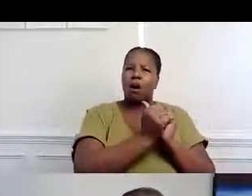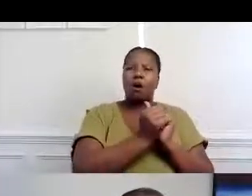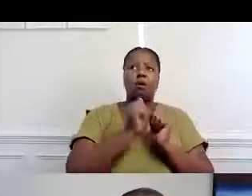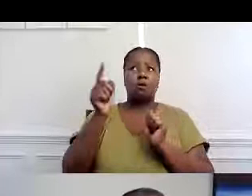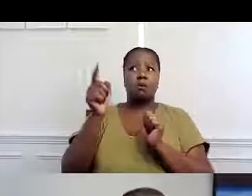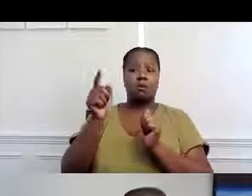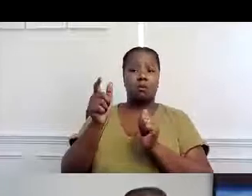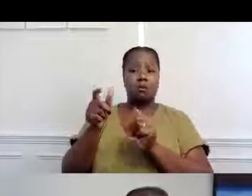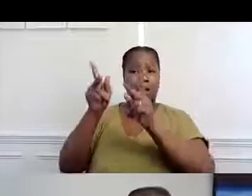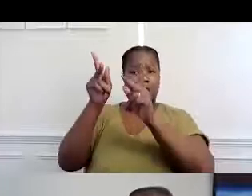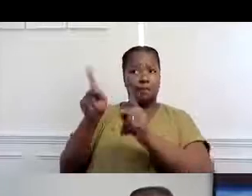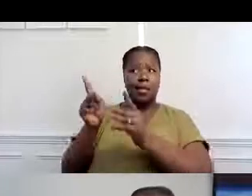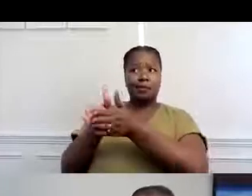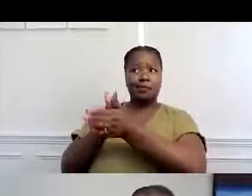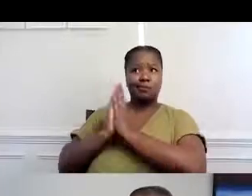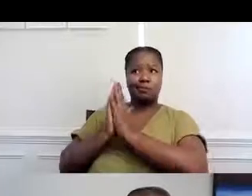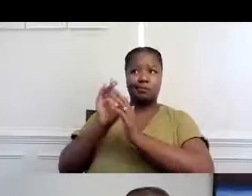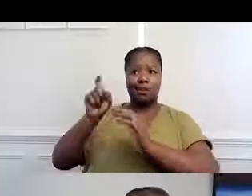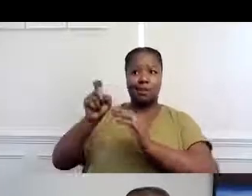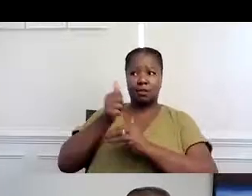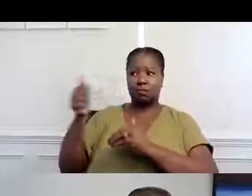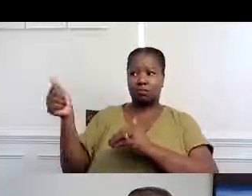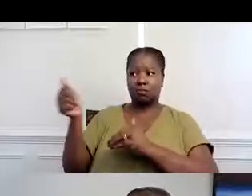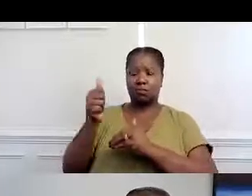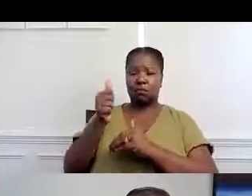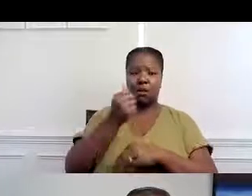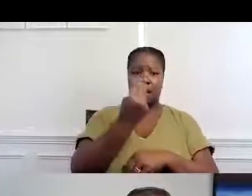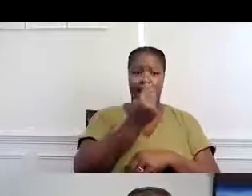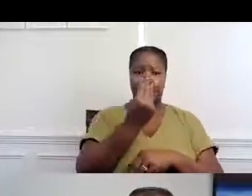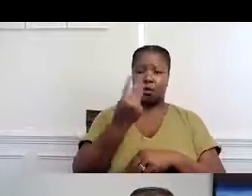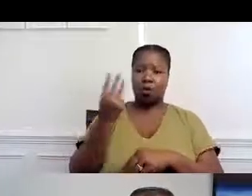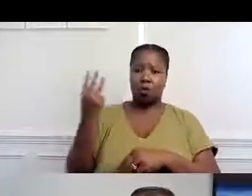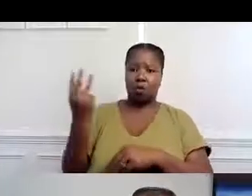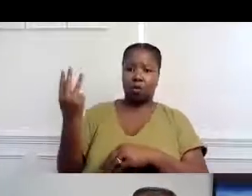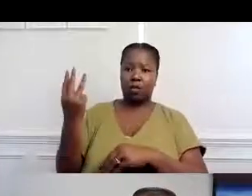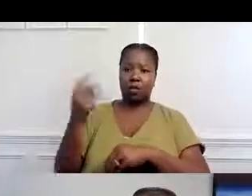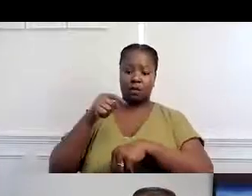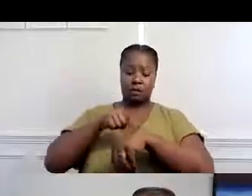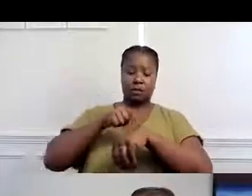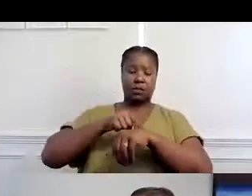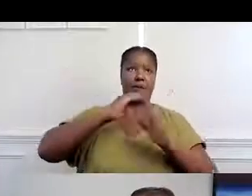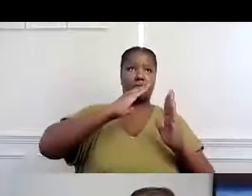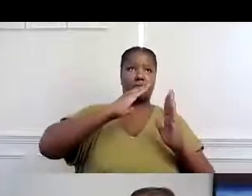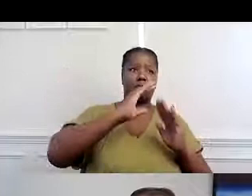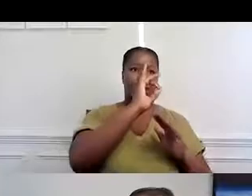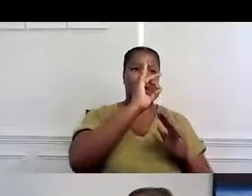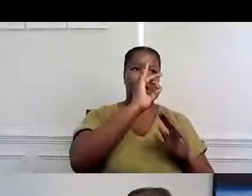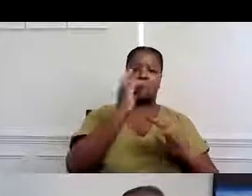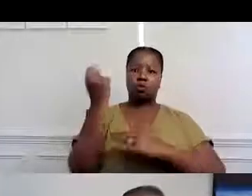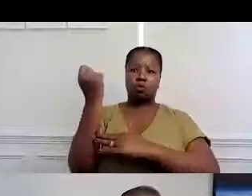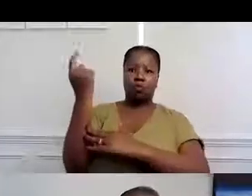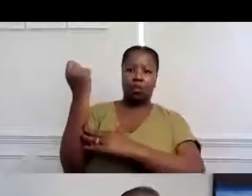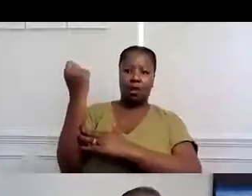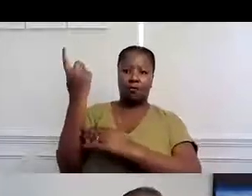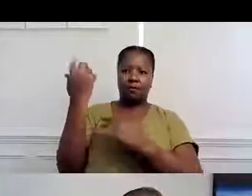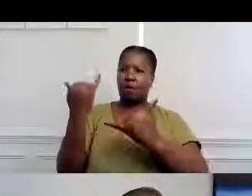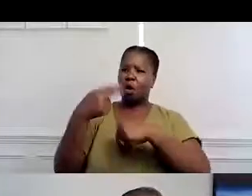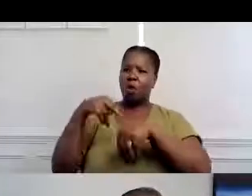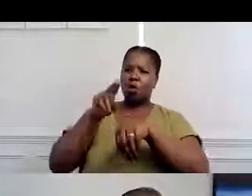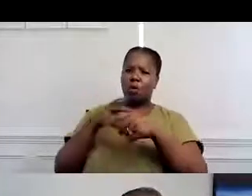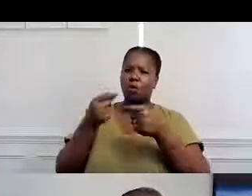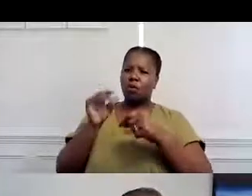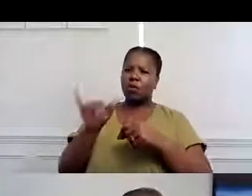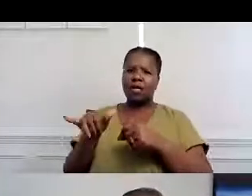Así que recibimos, por ejemplo, pedido para transporte el día lunes o martes de 8 a 11,